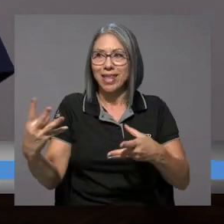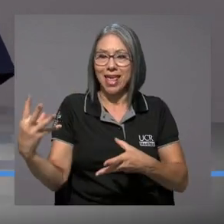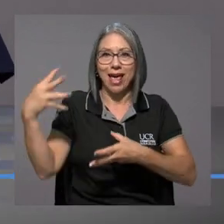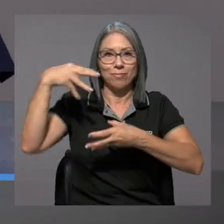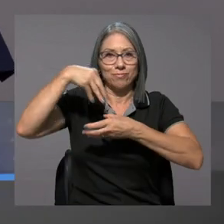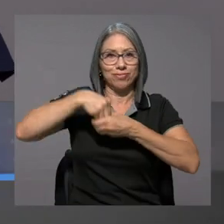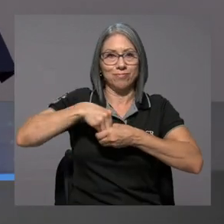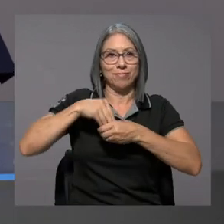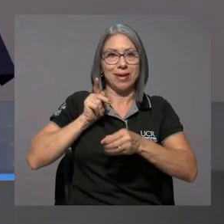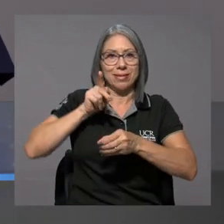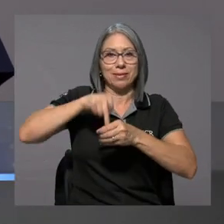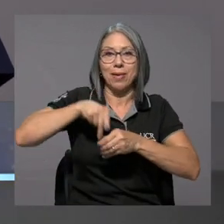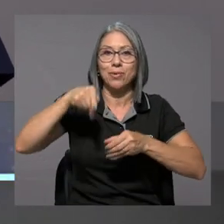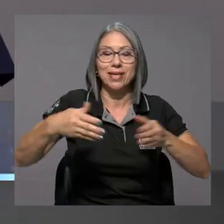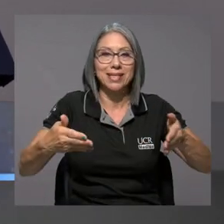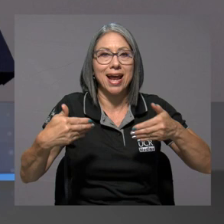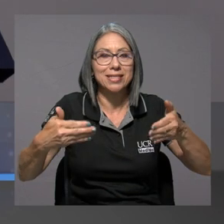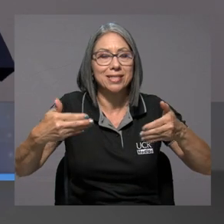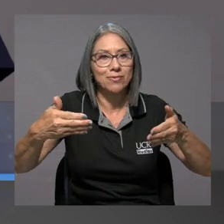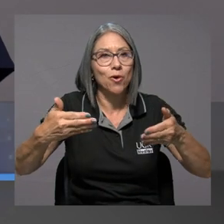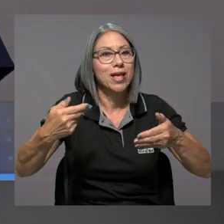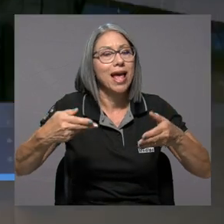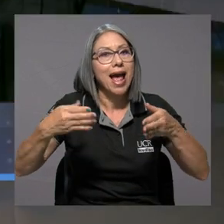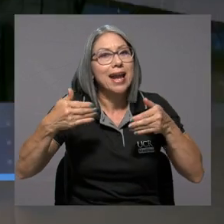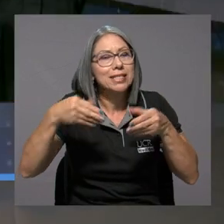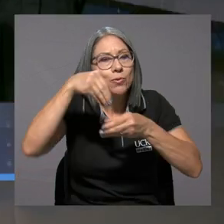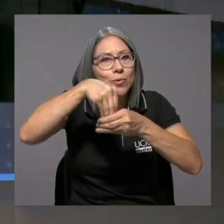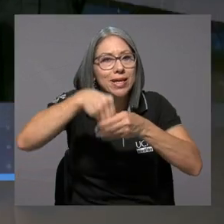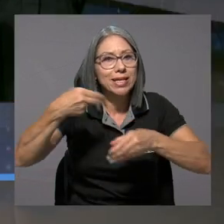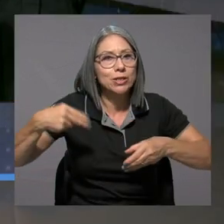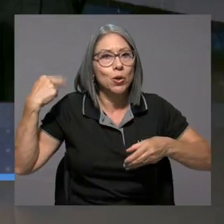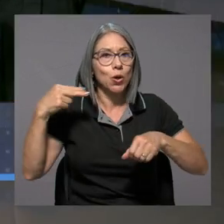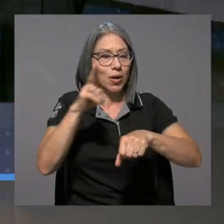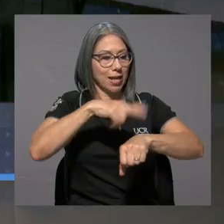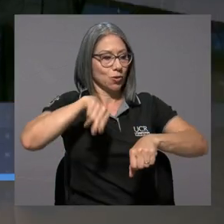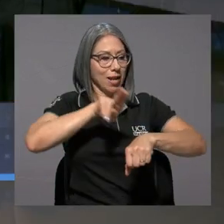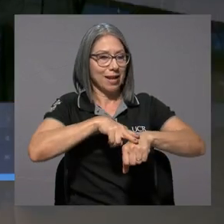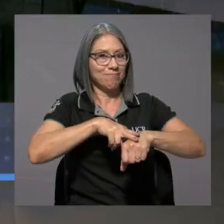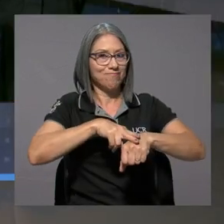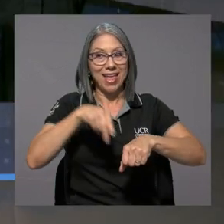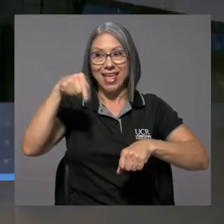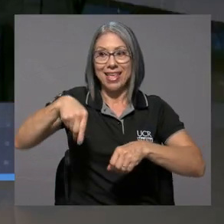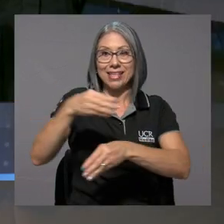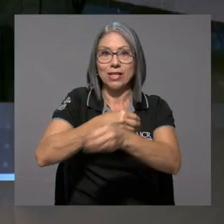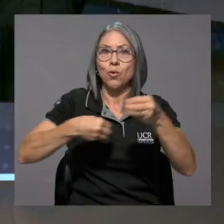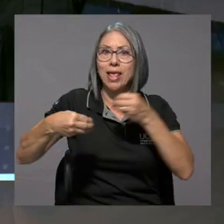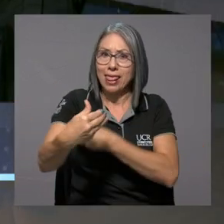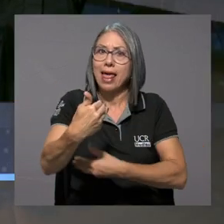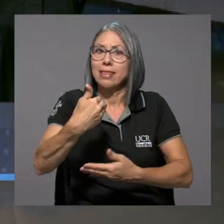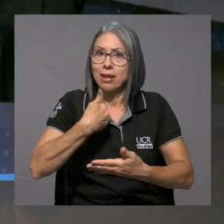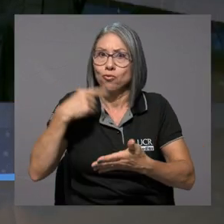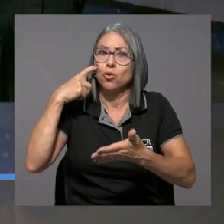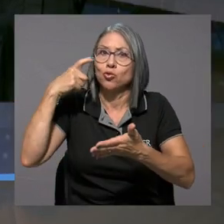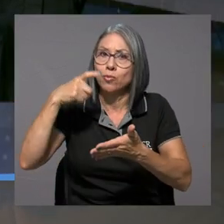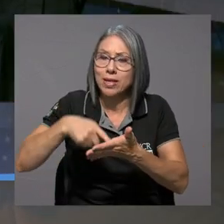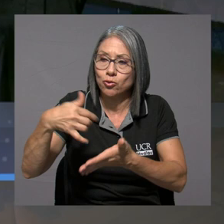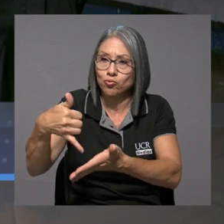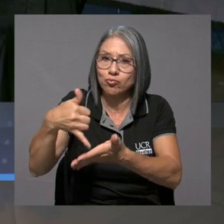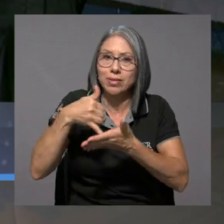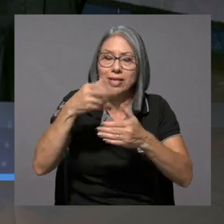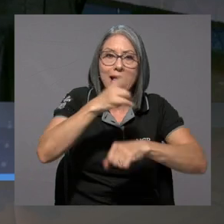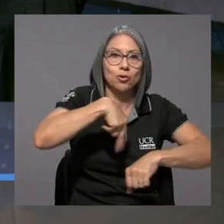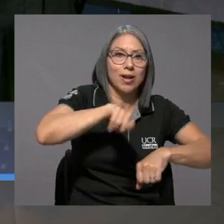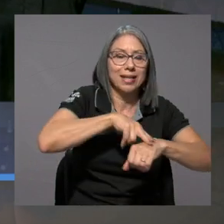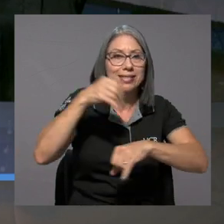Histórico Nacional y Musical, pues su contribución ha hecho que esta unidad sea acreedora de reconocimientos nacionales e